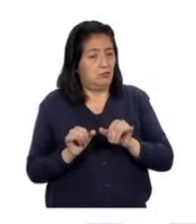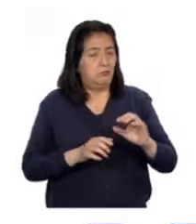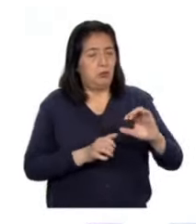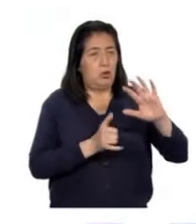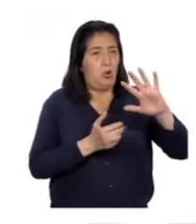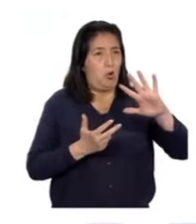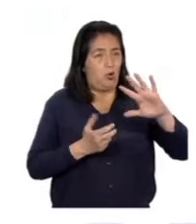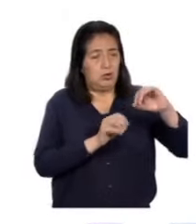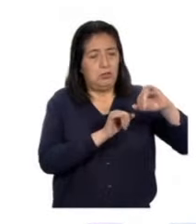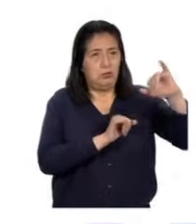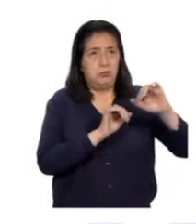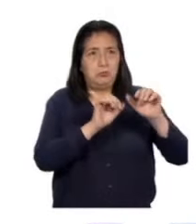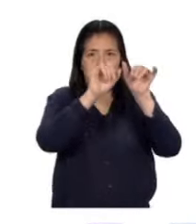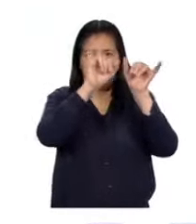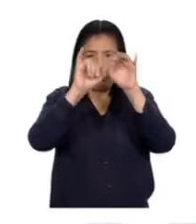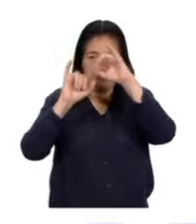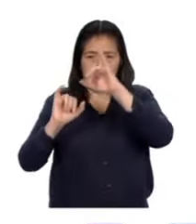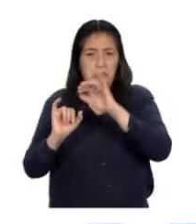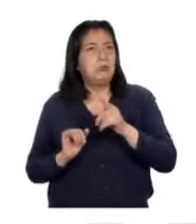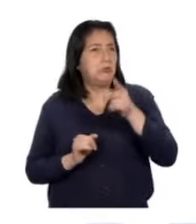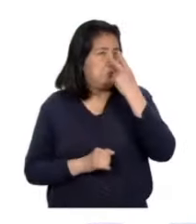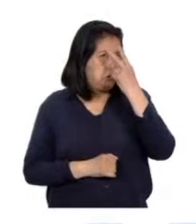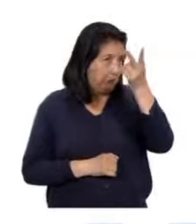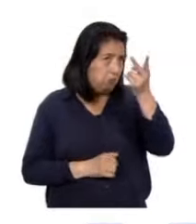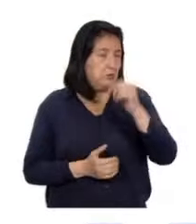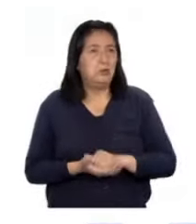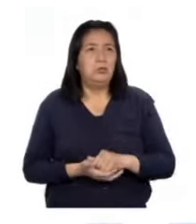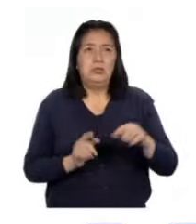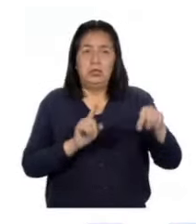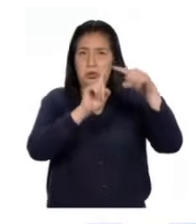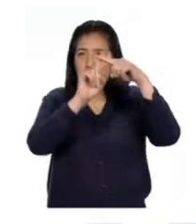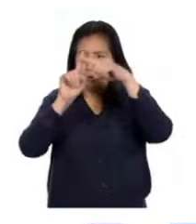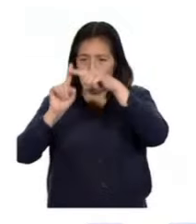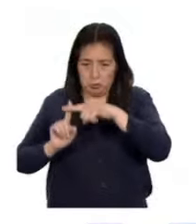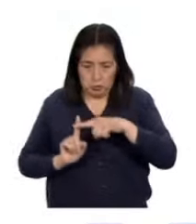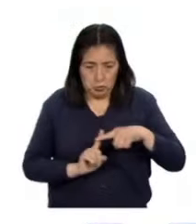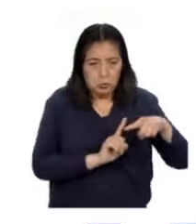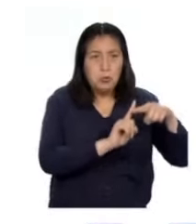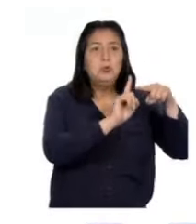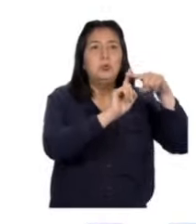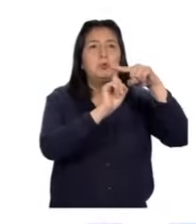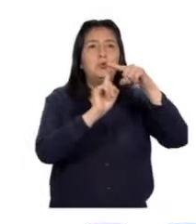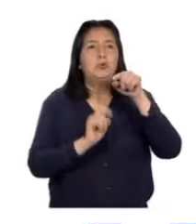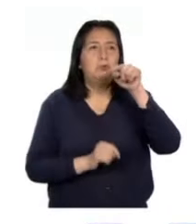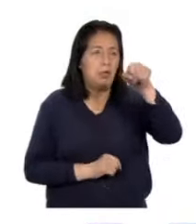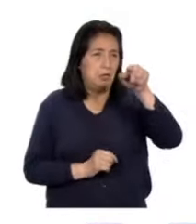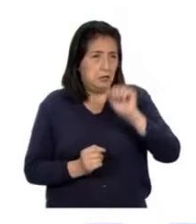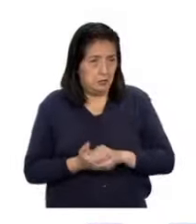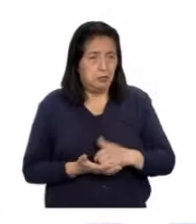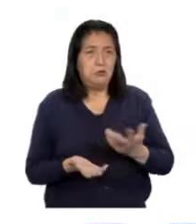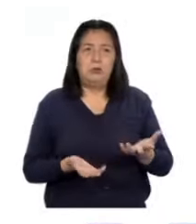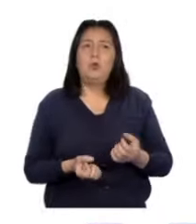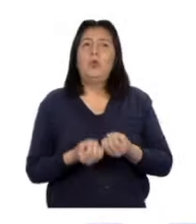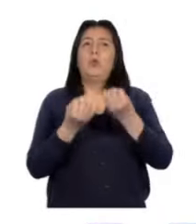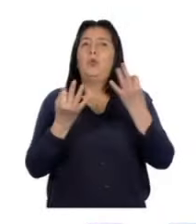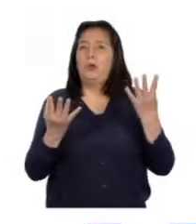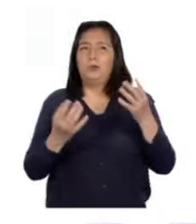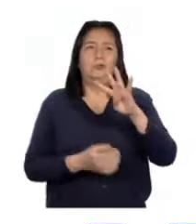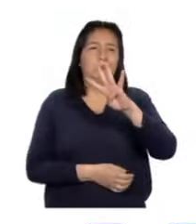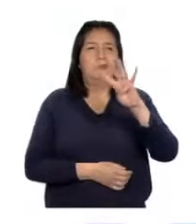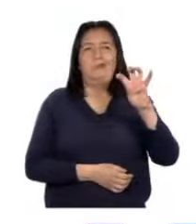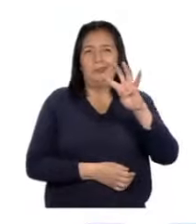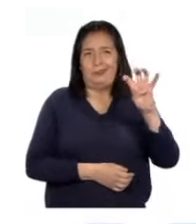cada persona se vería así. Si sumáramos la longitud de todos los lados de este pentágono, obtendríamos